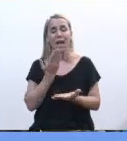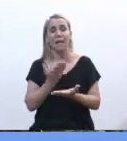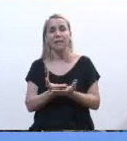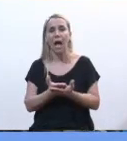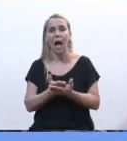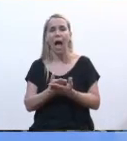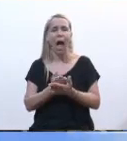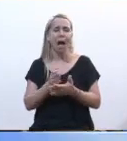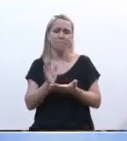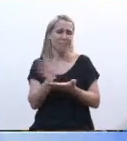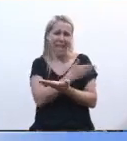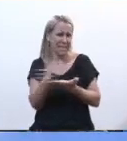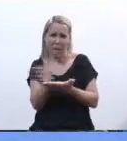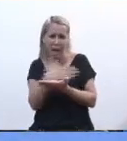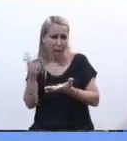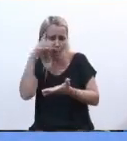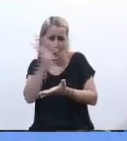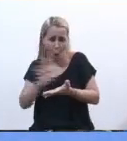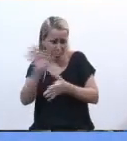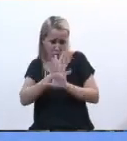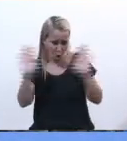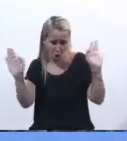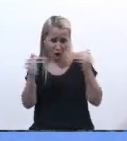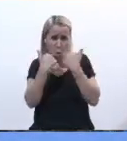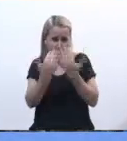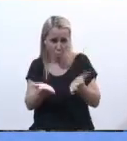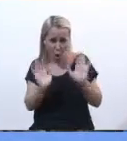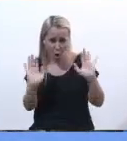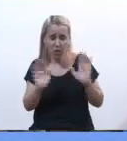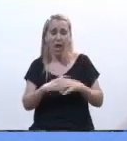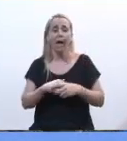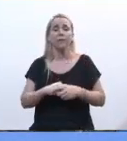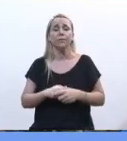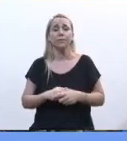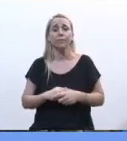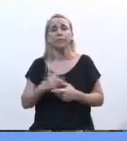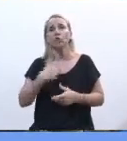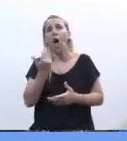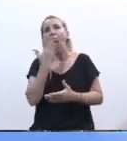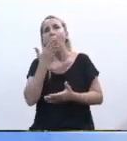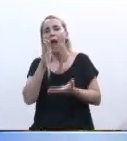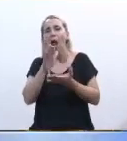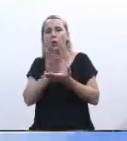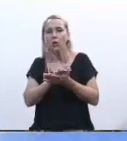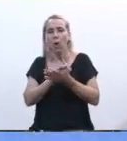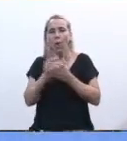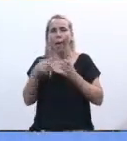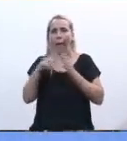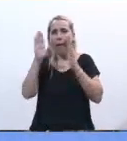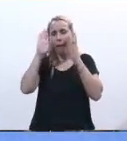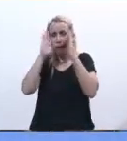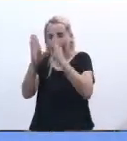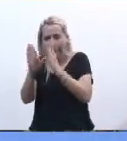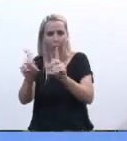de las visiones distintas, en estas posturas y en mi discurso, no voy a hablar de extremos. Creo que